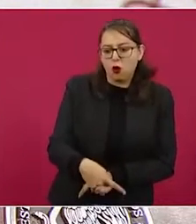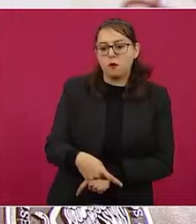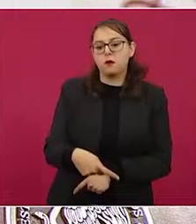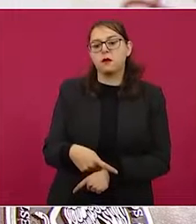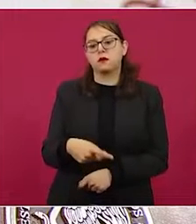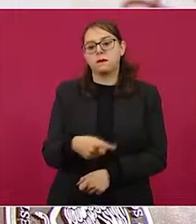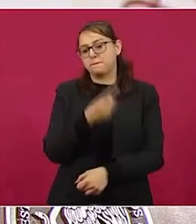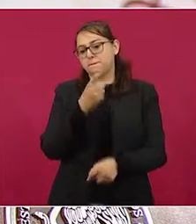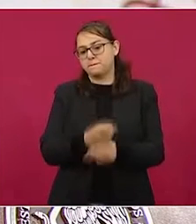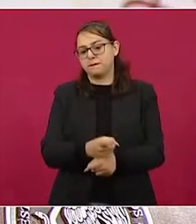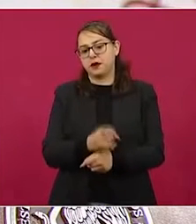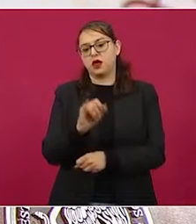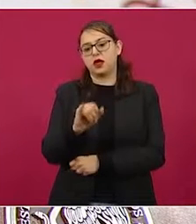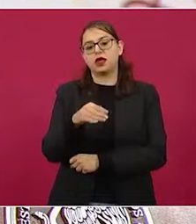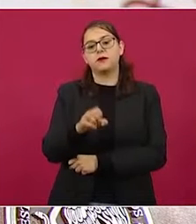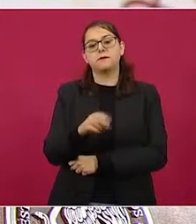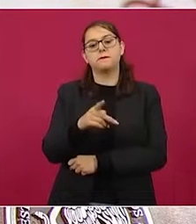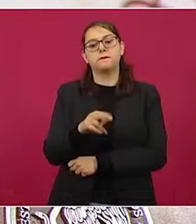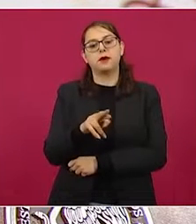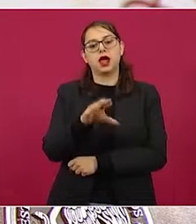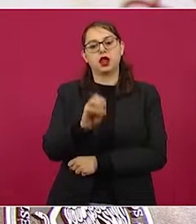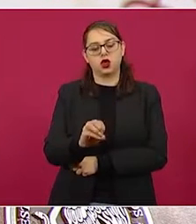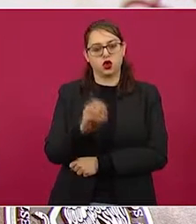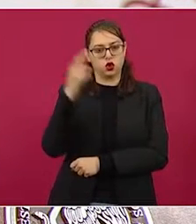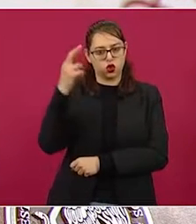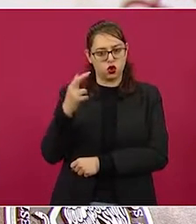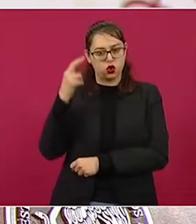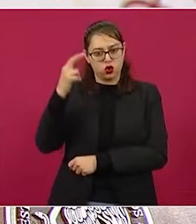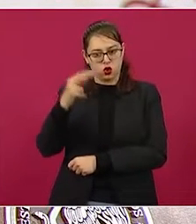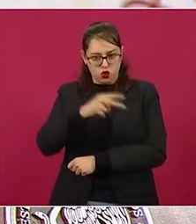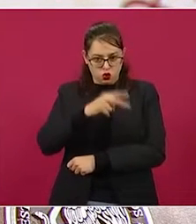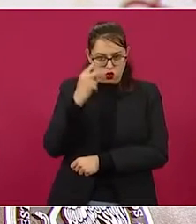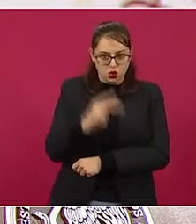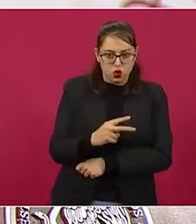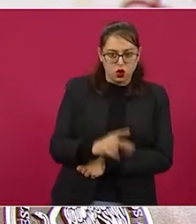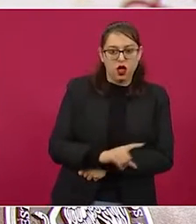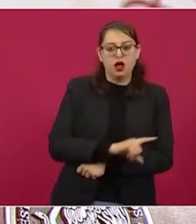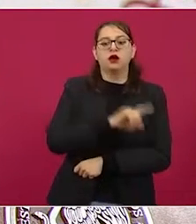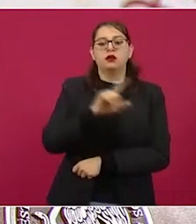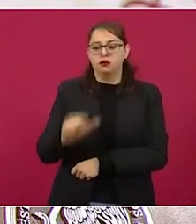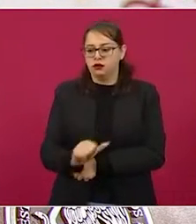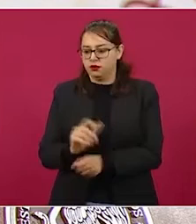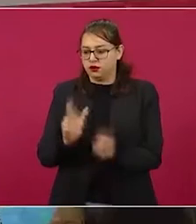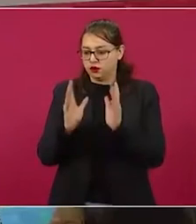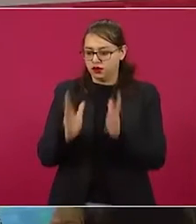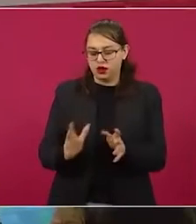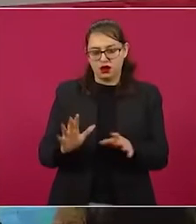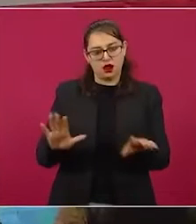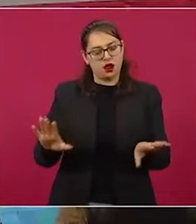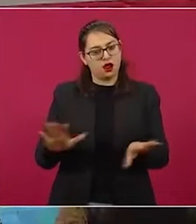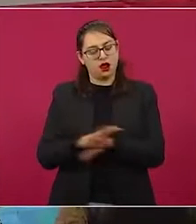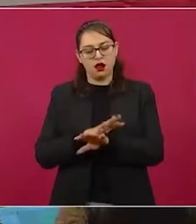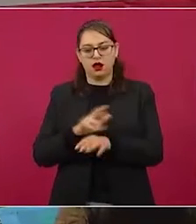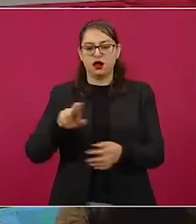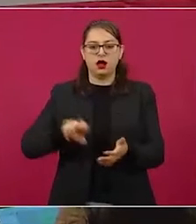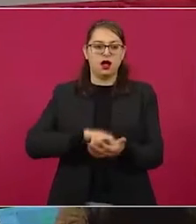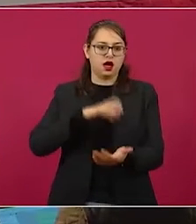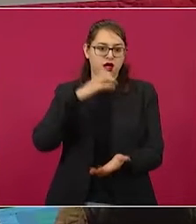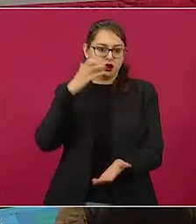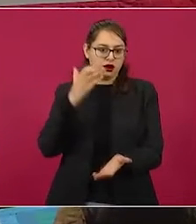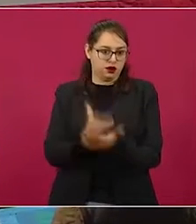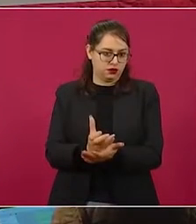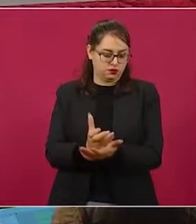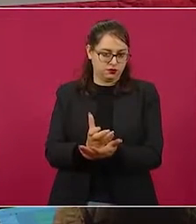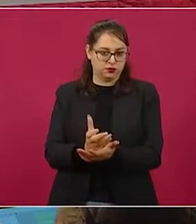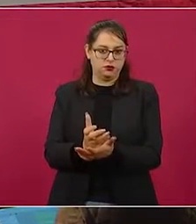República Democrática que somos. Entonces, este libro justamente lo